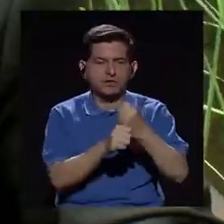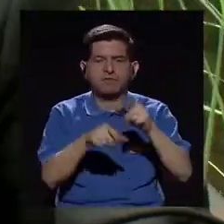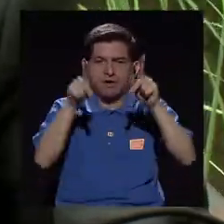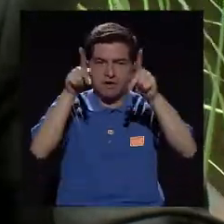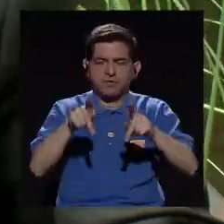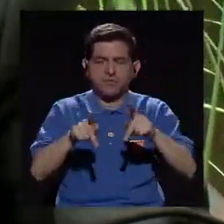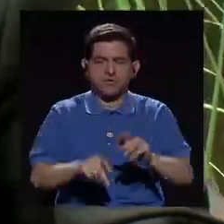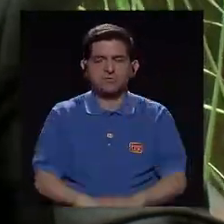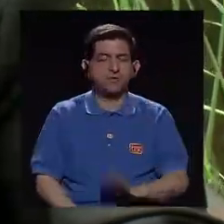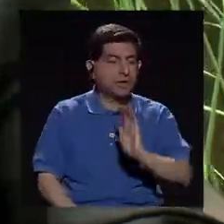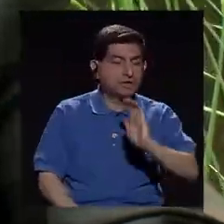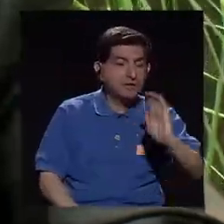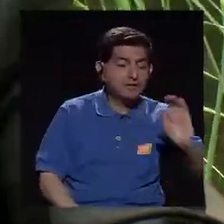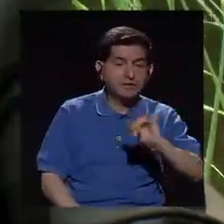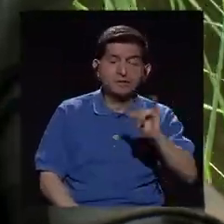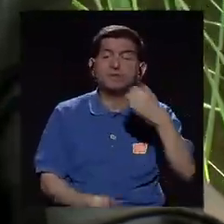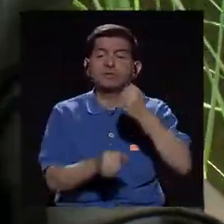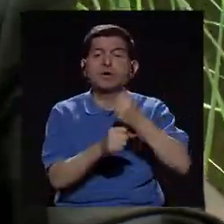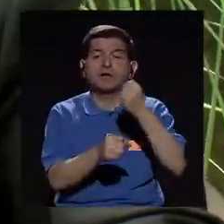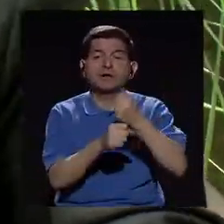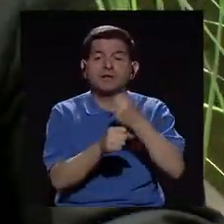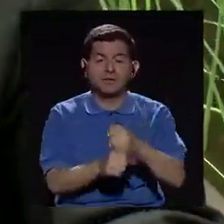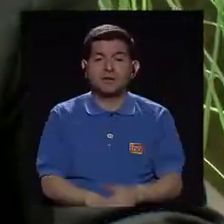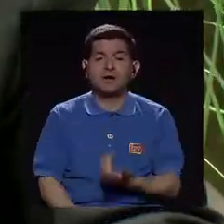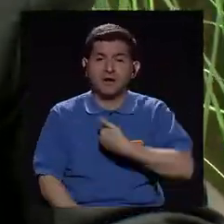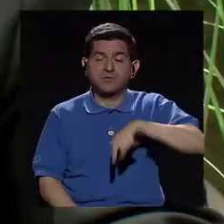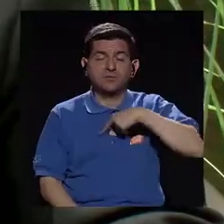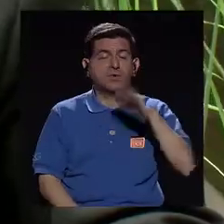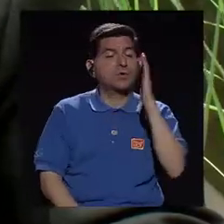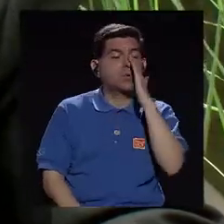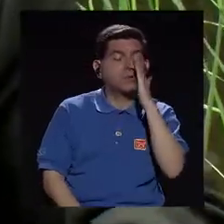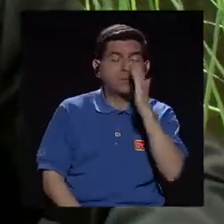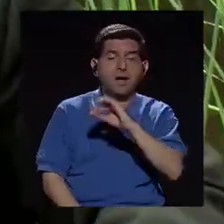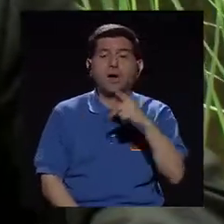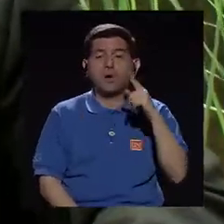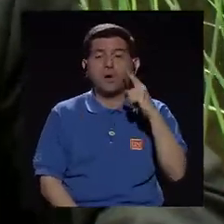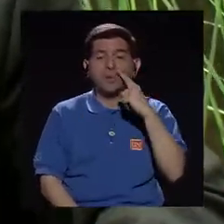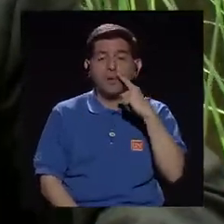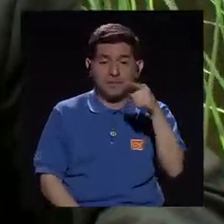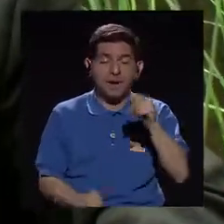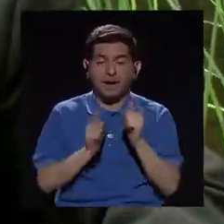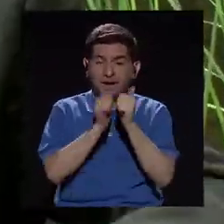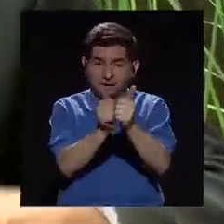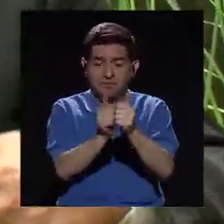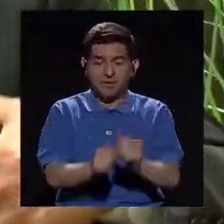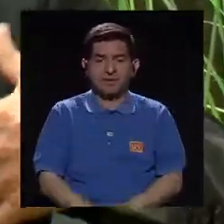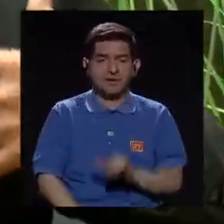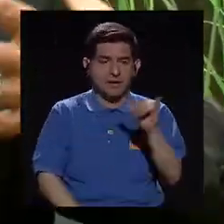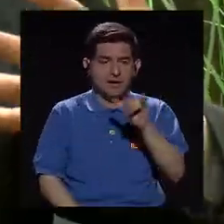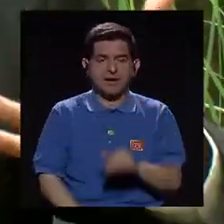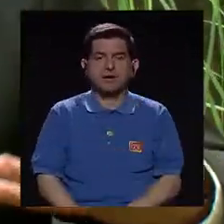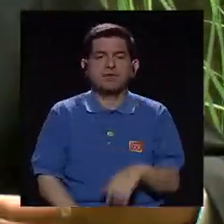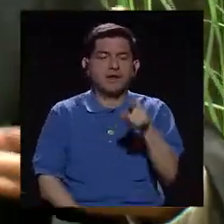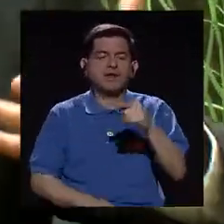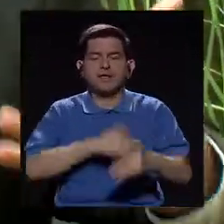trabajando con la persona menor, terminamos trabajando con la mamá o el papá que está con ellos, porque también ellos entran en la ensoñación del